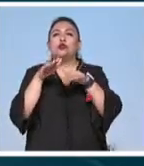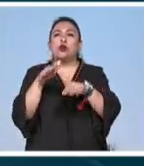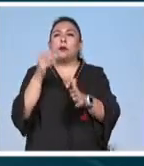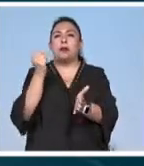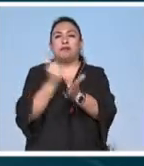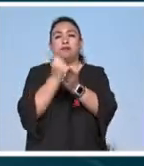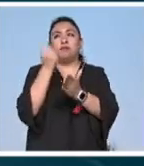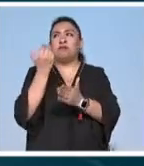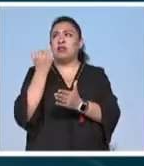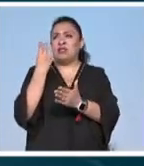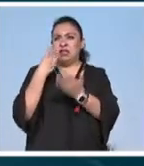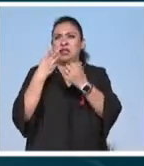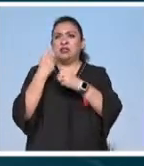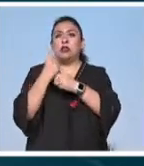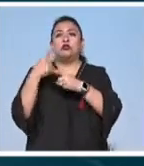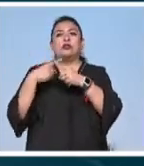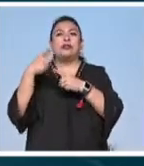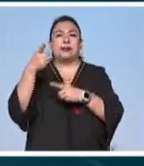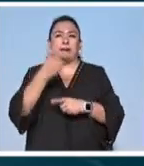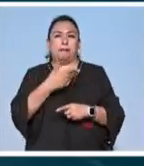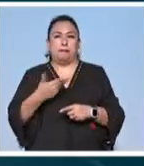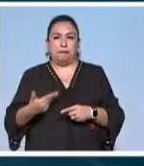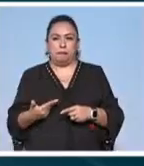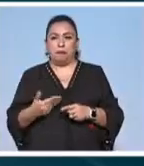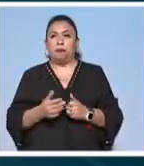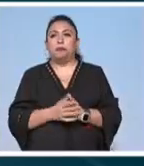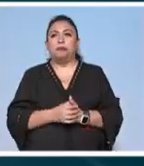dado a conocer hace tres años por el ejecutivo